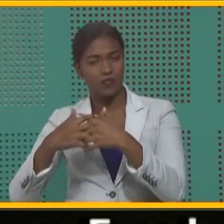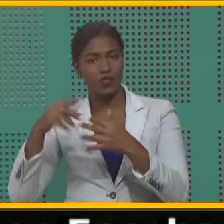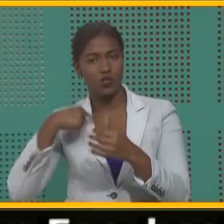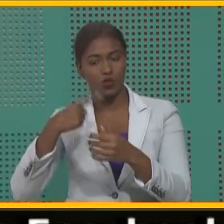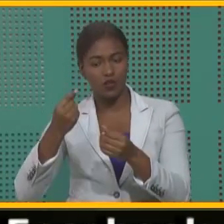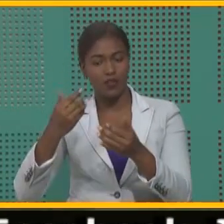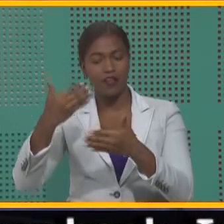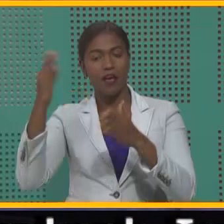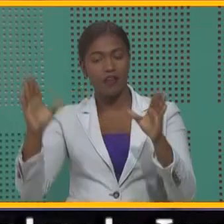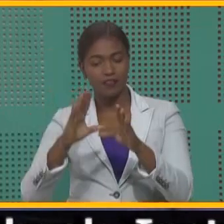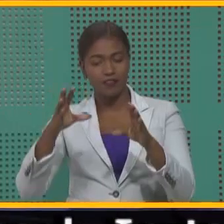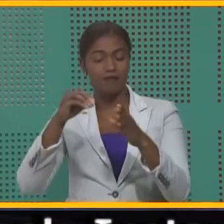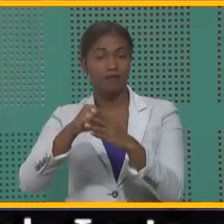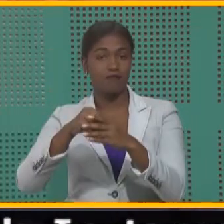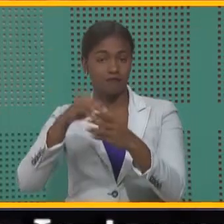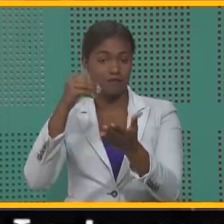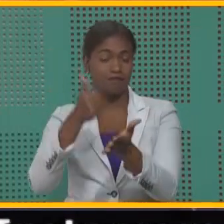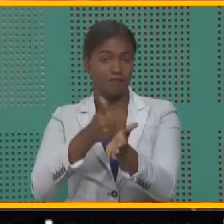este campo de tiro.